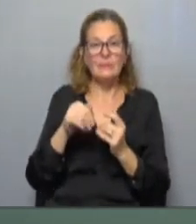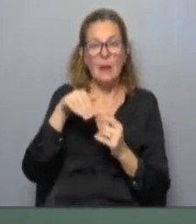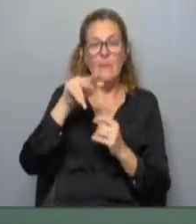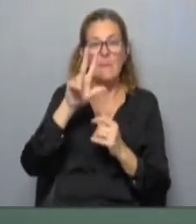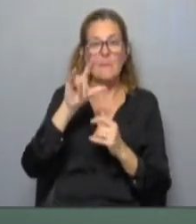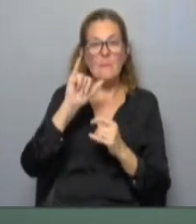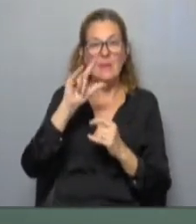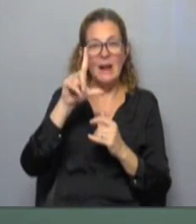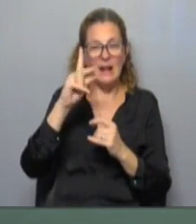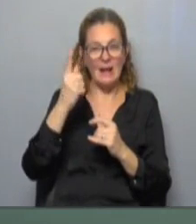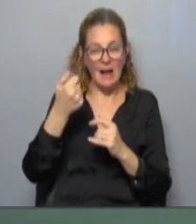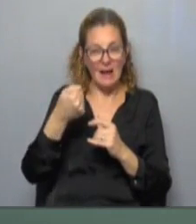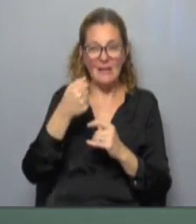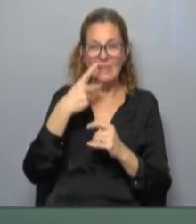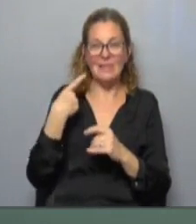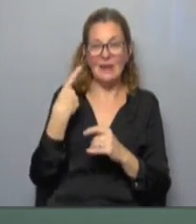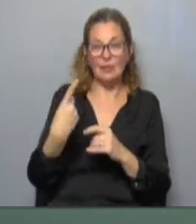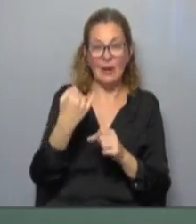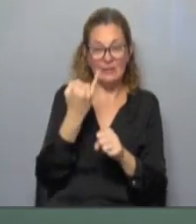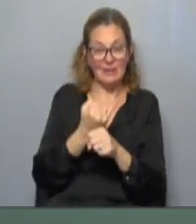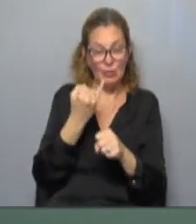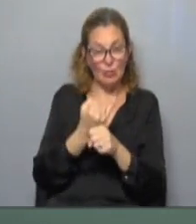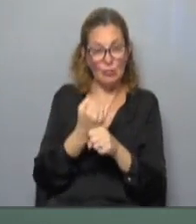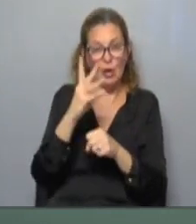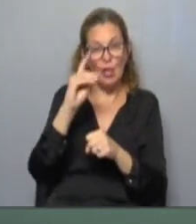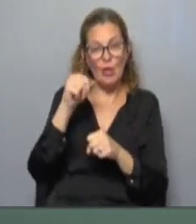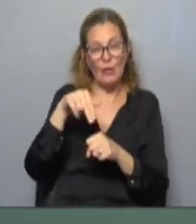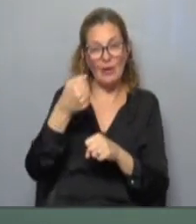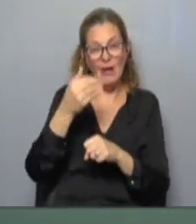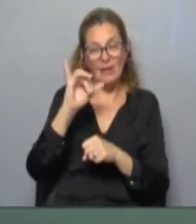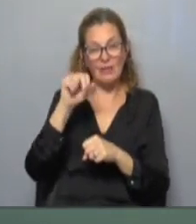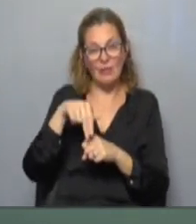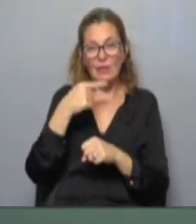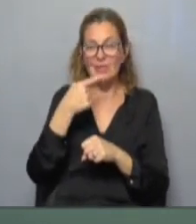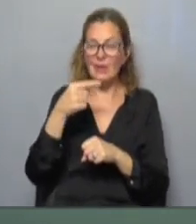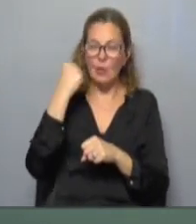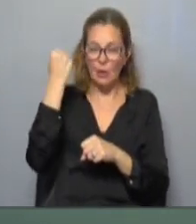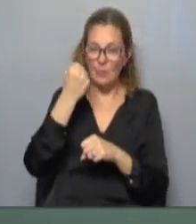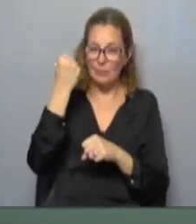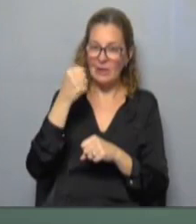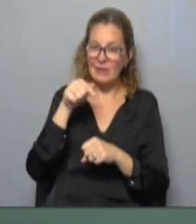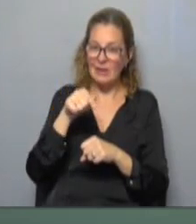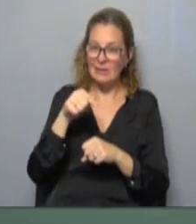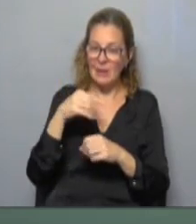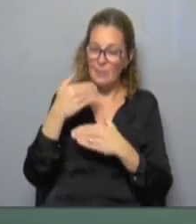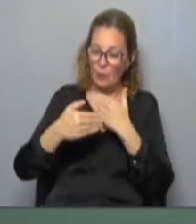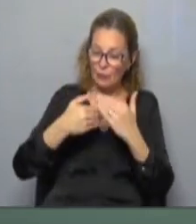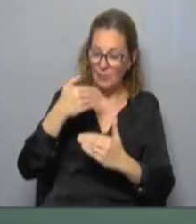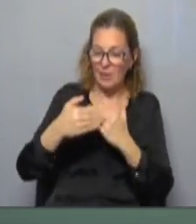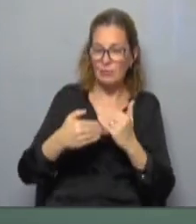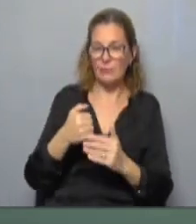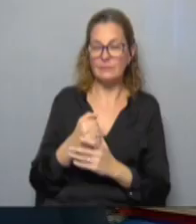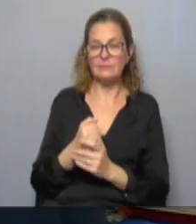Bengovechea que es directora del Instituto Nacional de Donación y Trasplantes destacó la importancia que tienen estos procedimientos